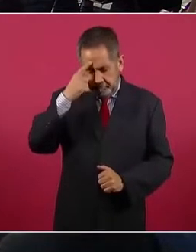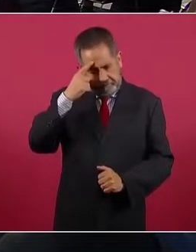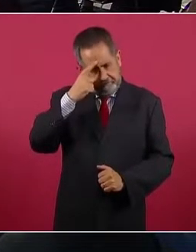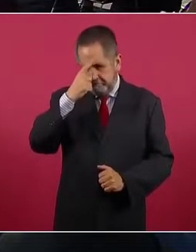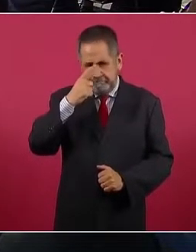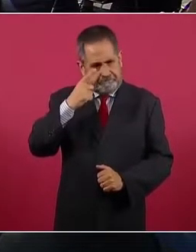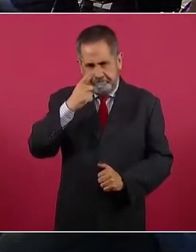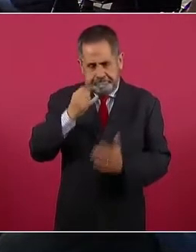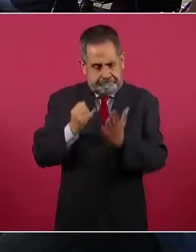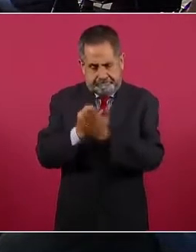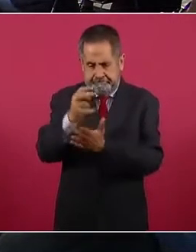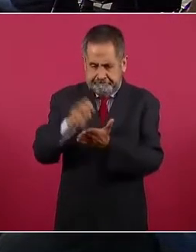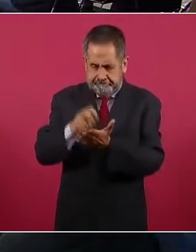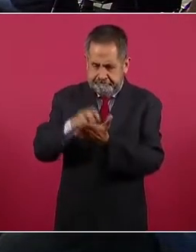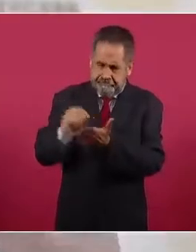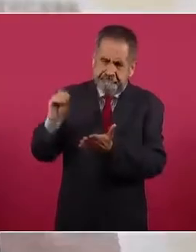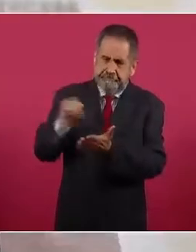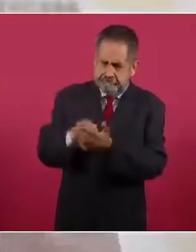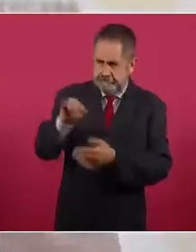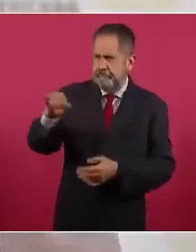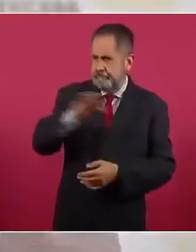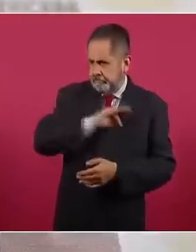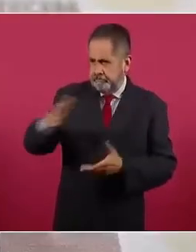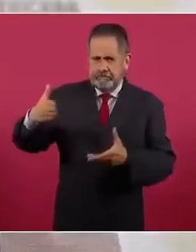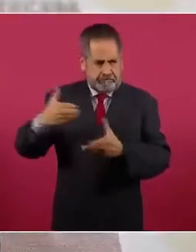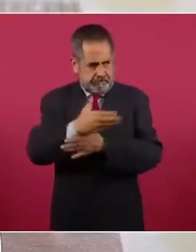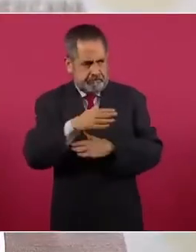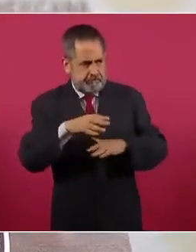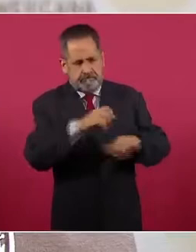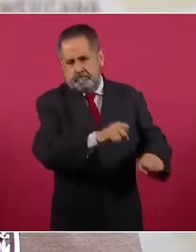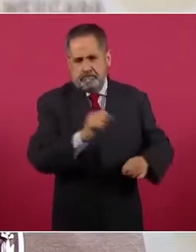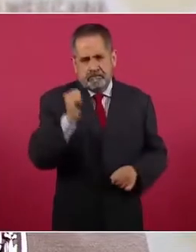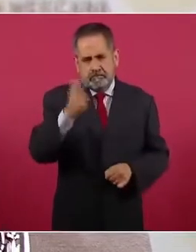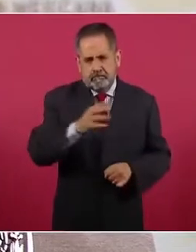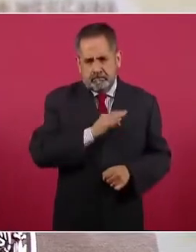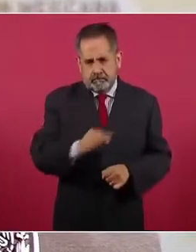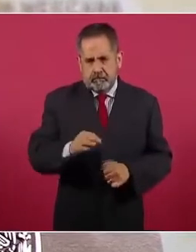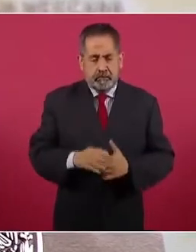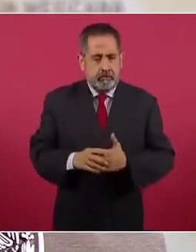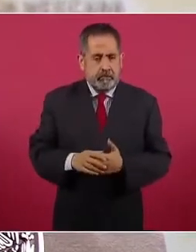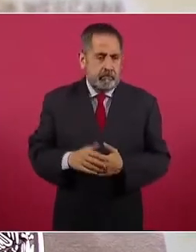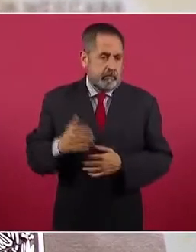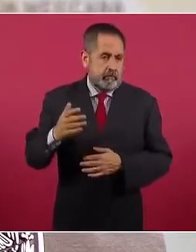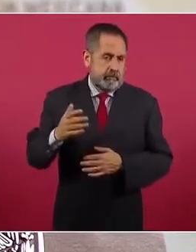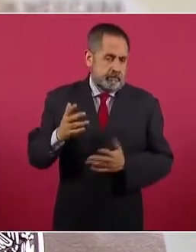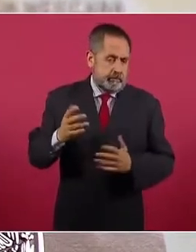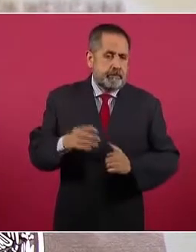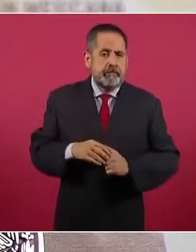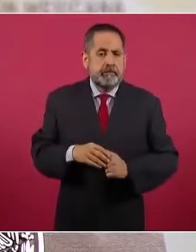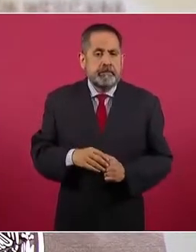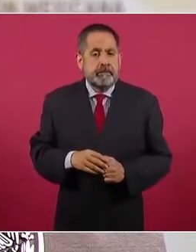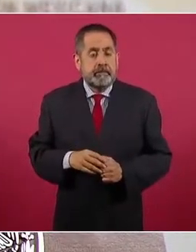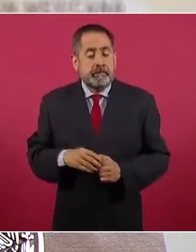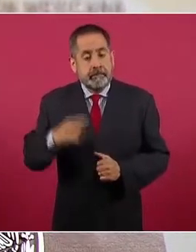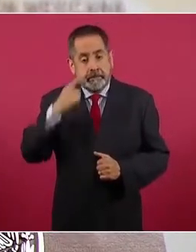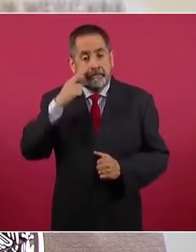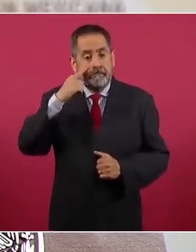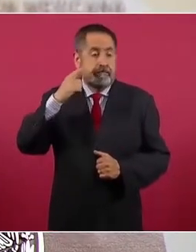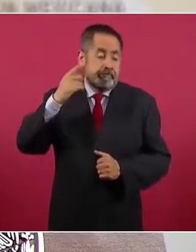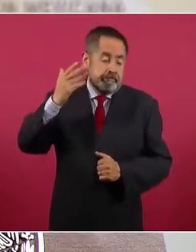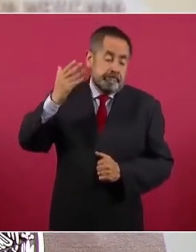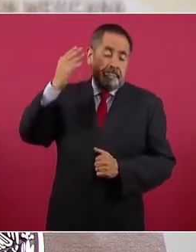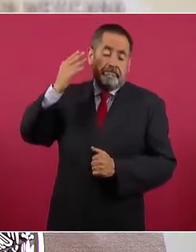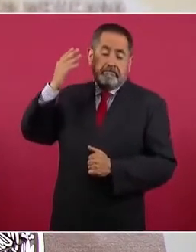tenía una razón de ser, porque